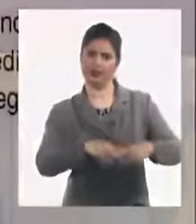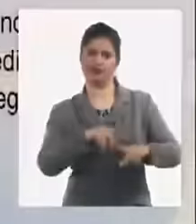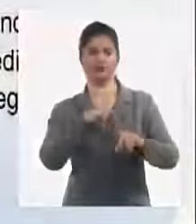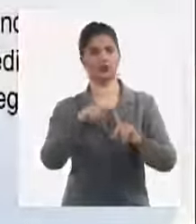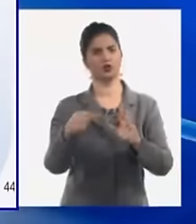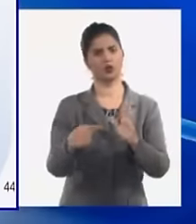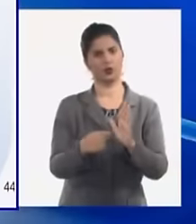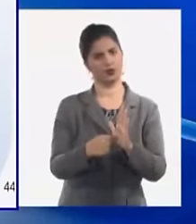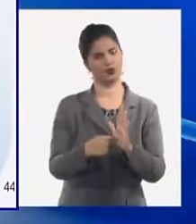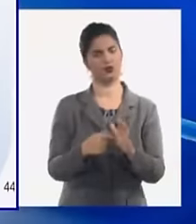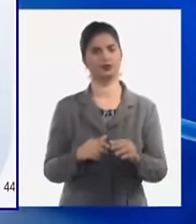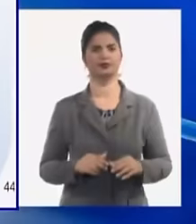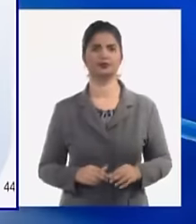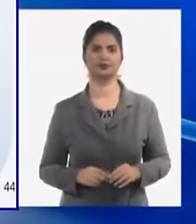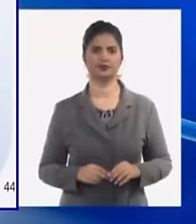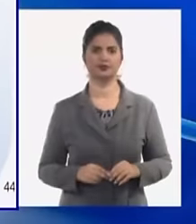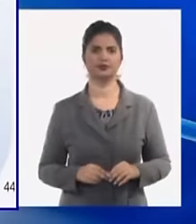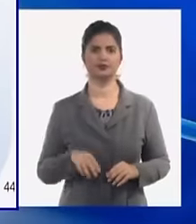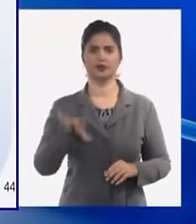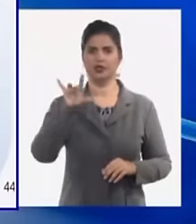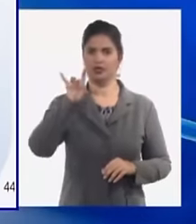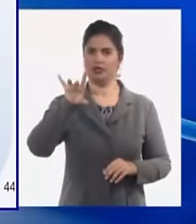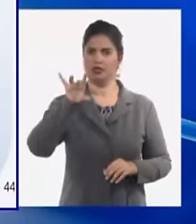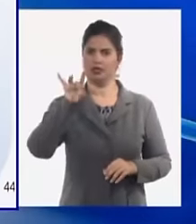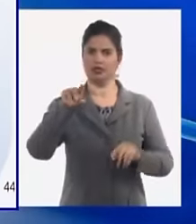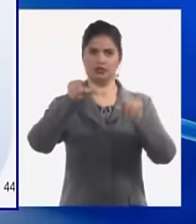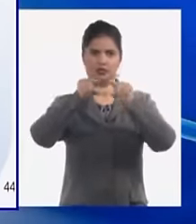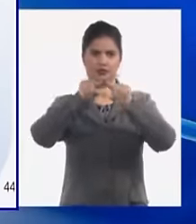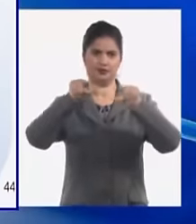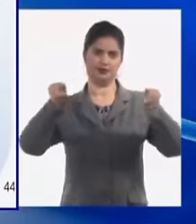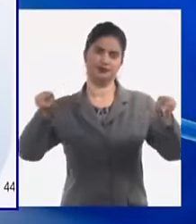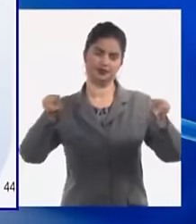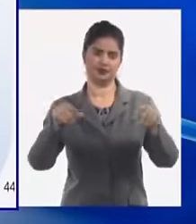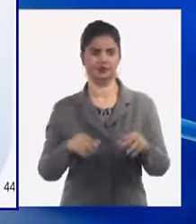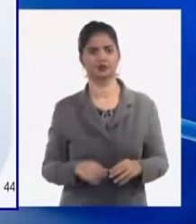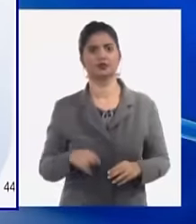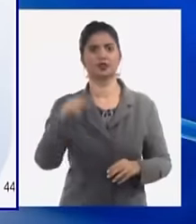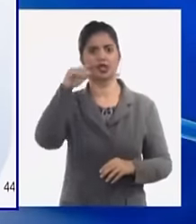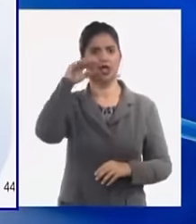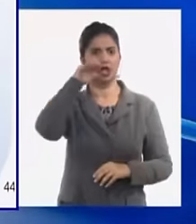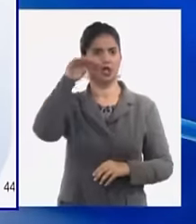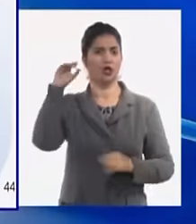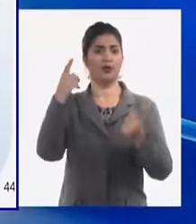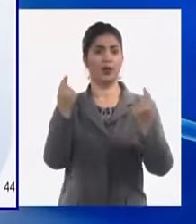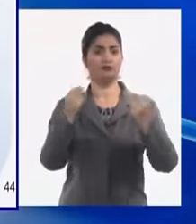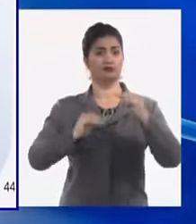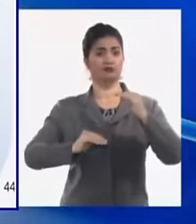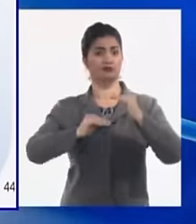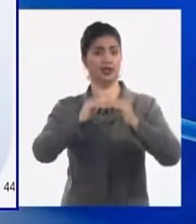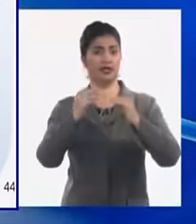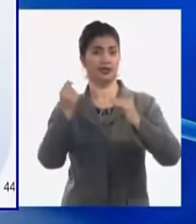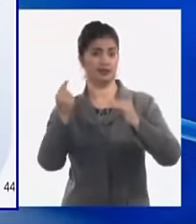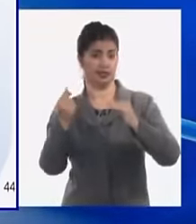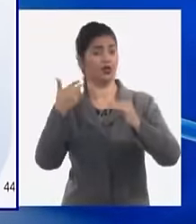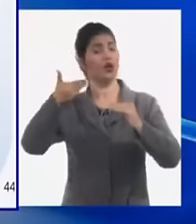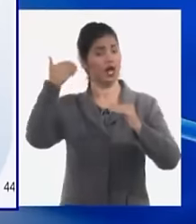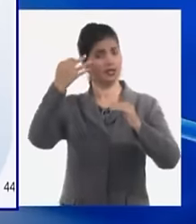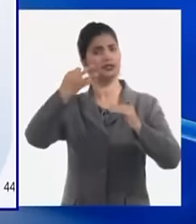perfeccionaremos las normas para el registro y determinación de las fichas de costos ya hablé de esto anteriormente